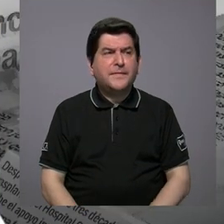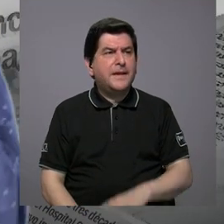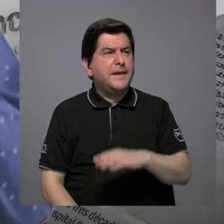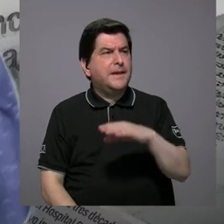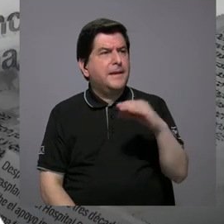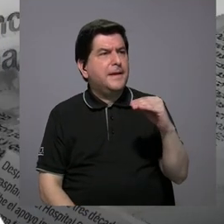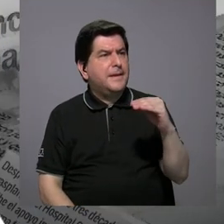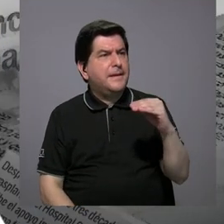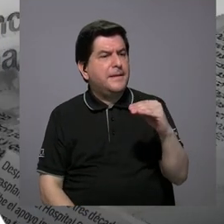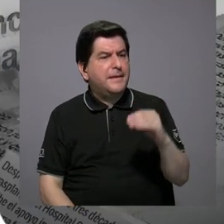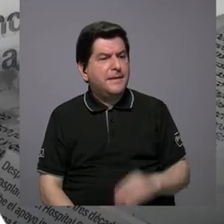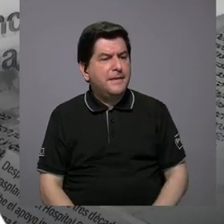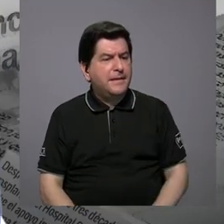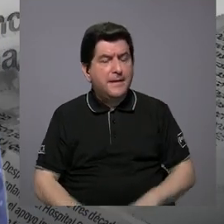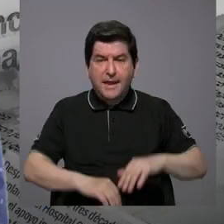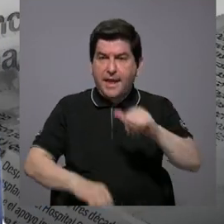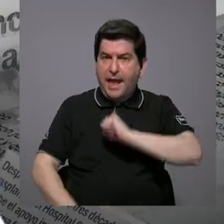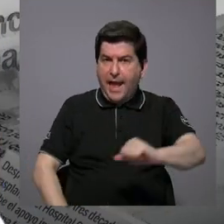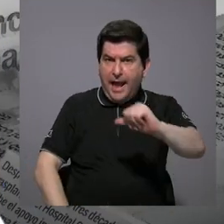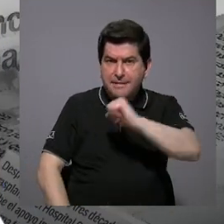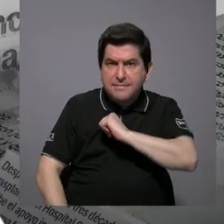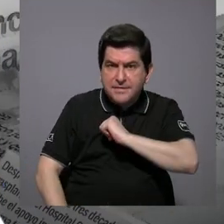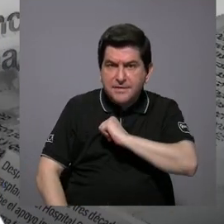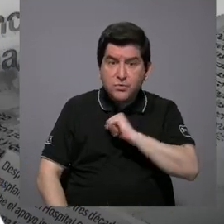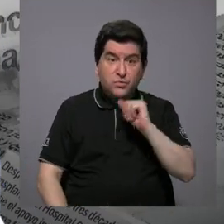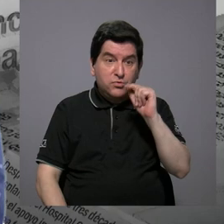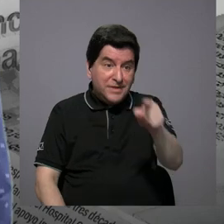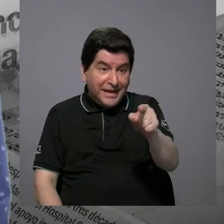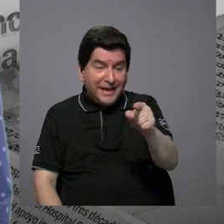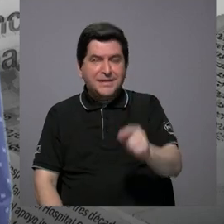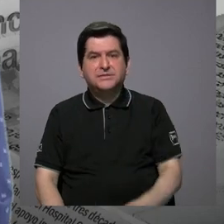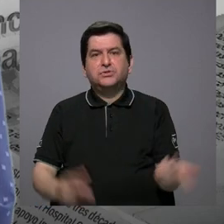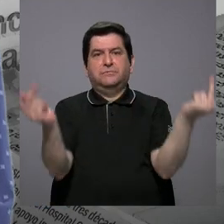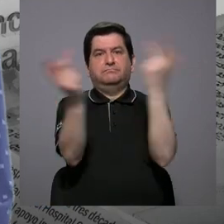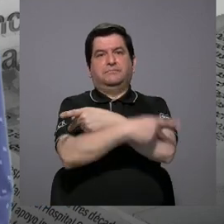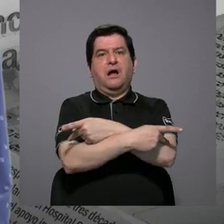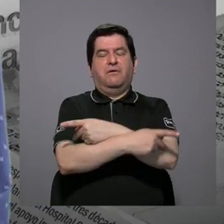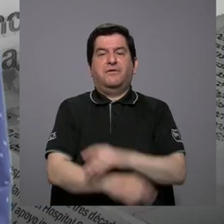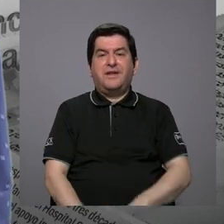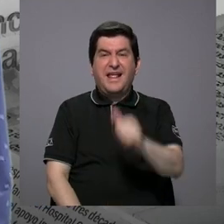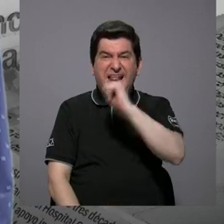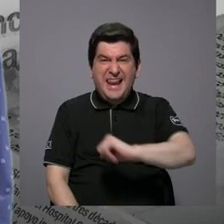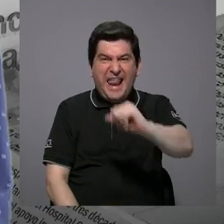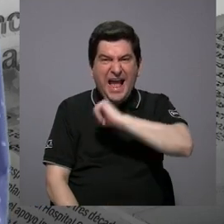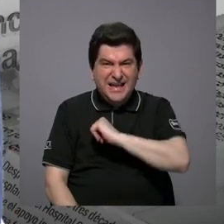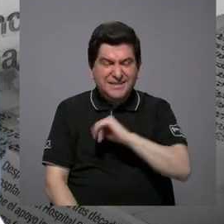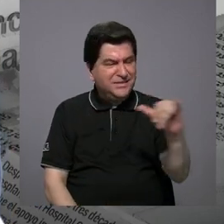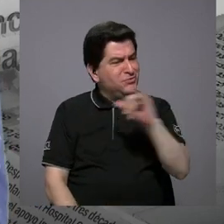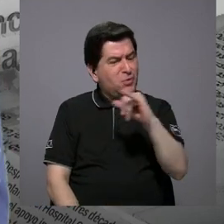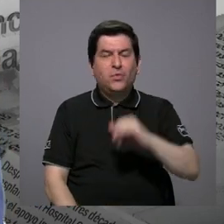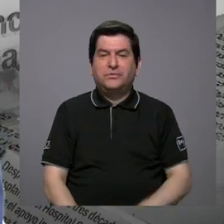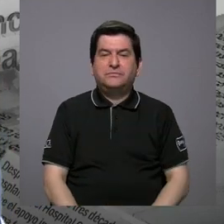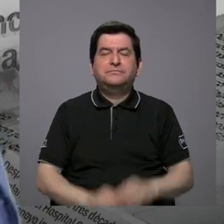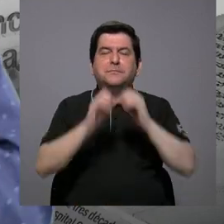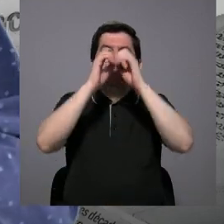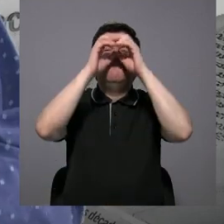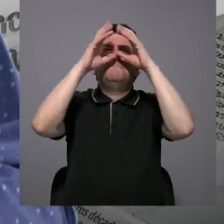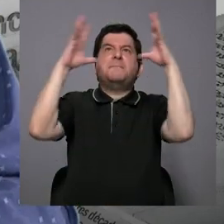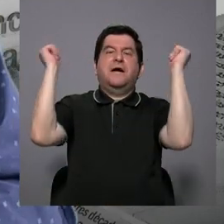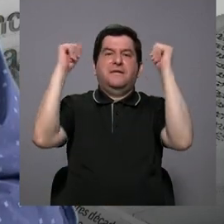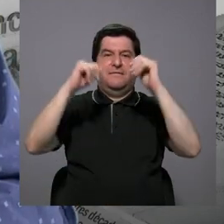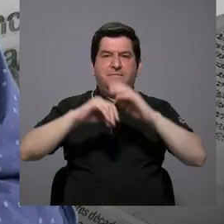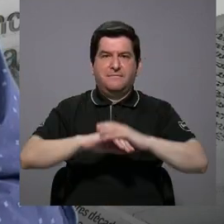y la actitud, eso es lo más grave, la actitud sigue siendo la misma. Imagínense